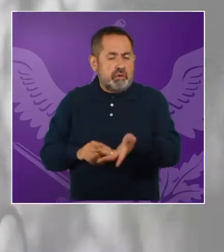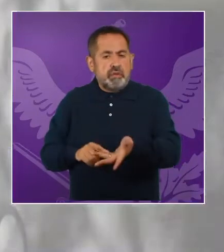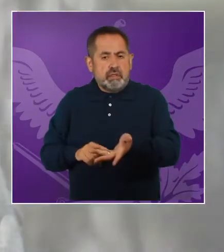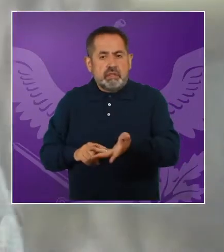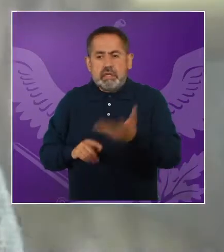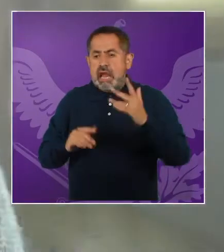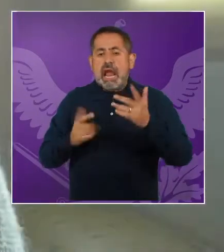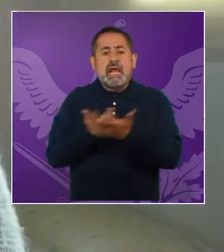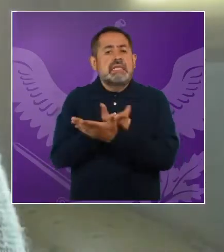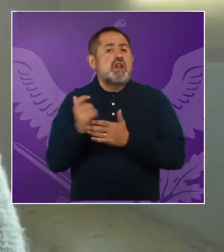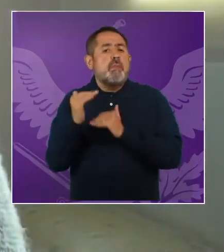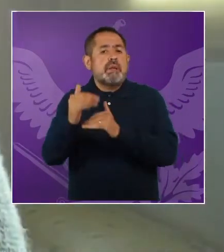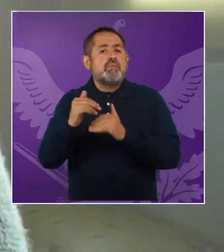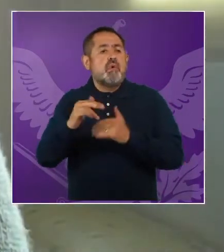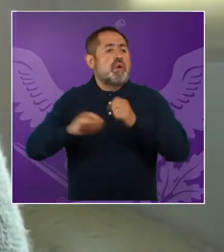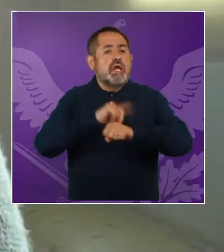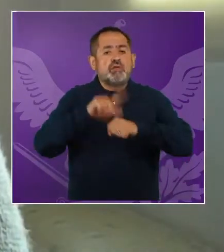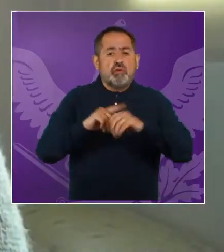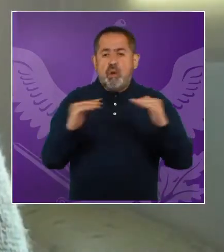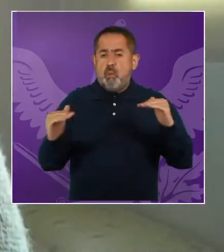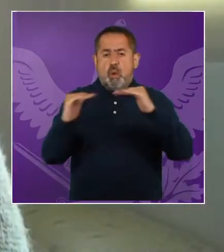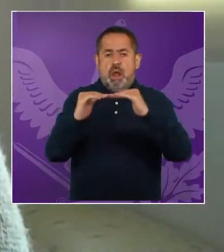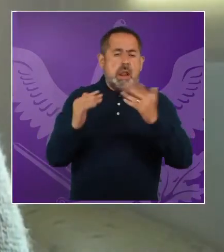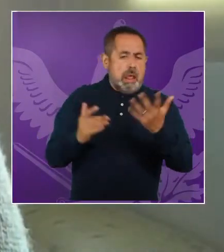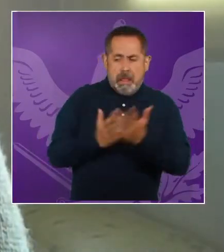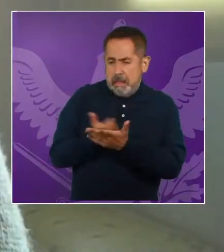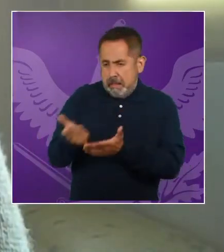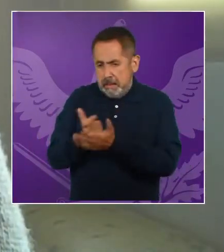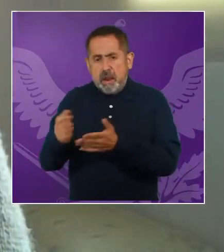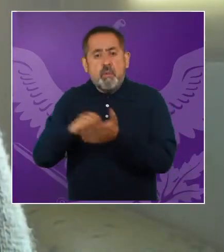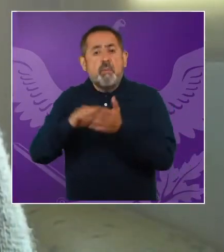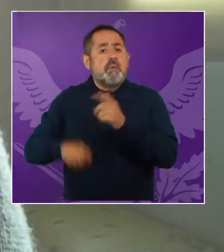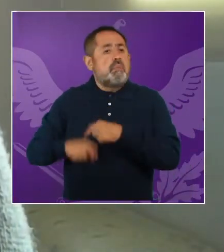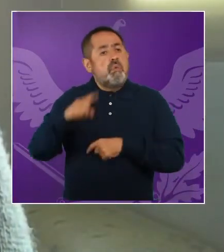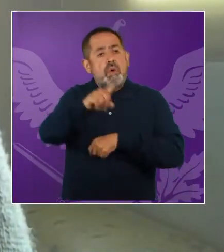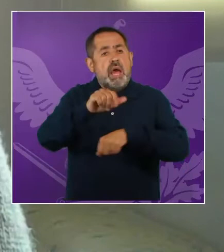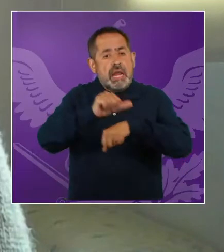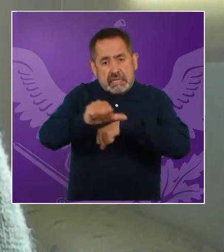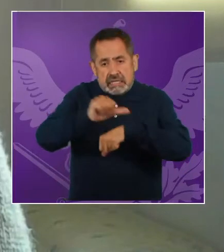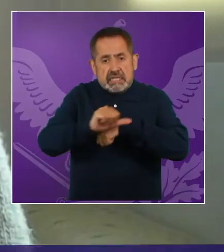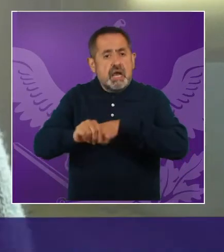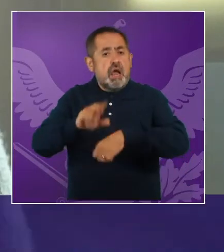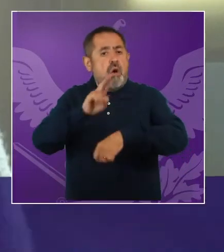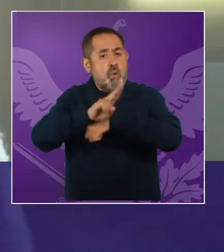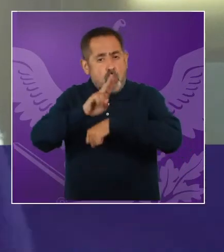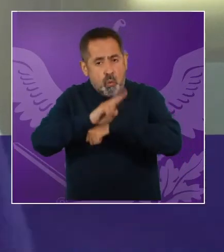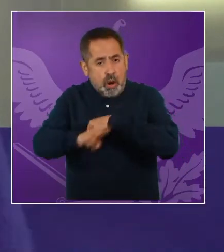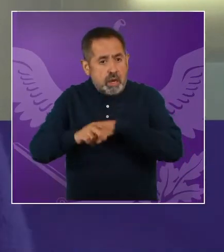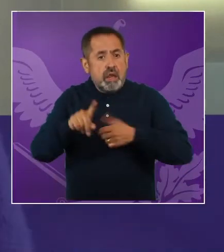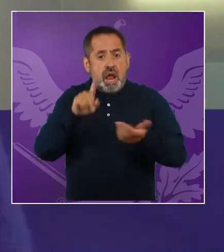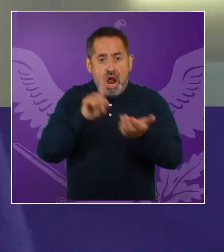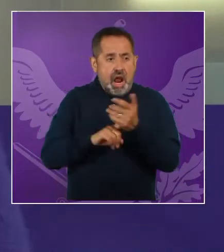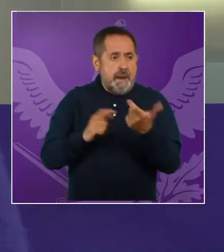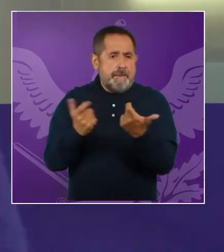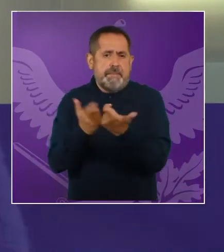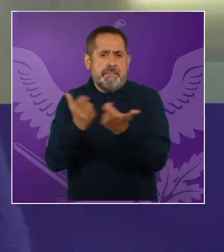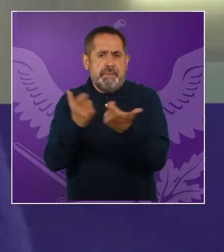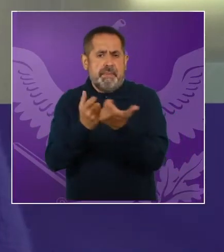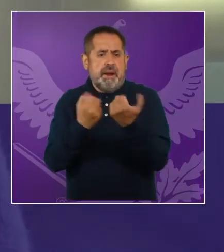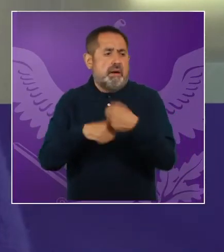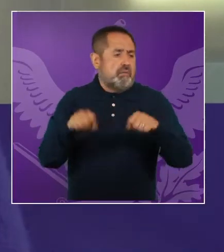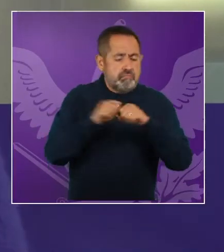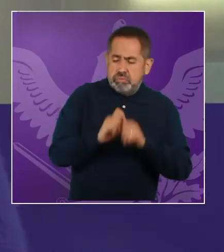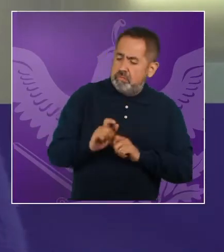algunos casos, este, equiparando al salario mínimo nacional. Y, este, en algunos países como en Argentina y Uruguay que existe un ámbito en la